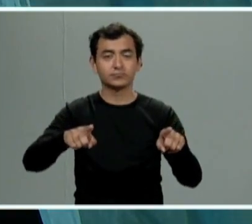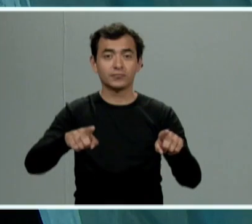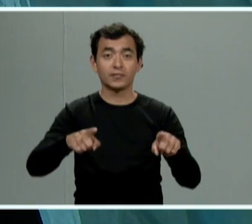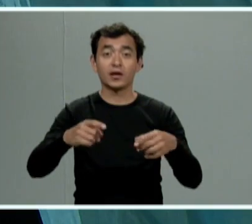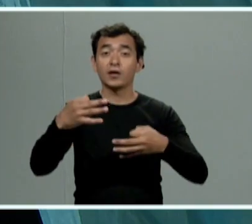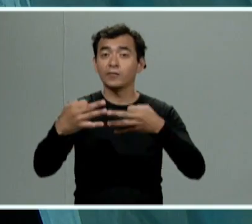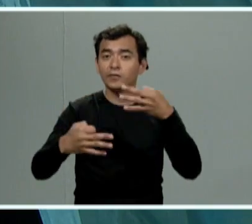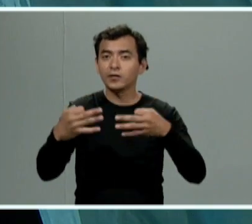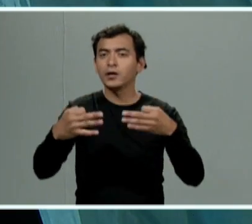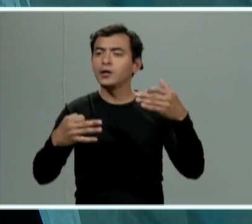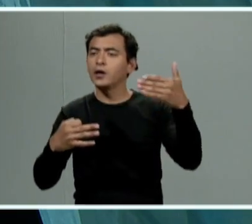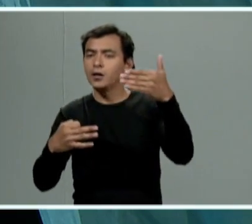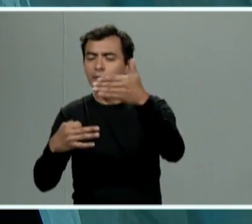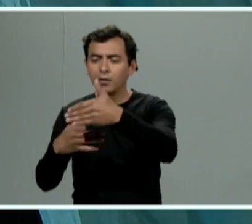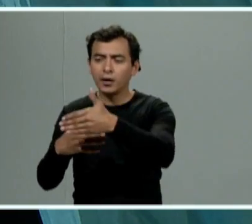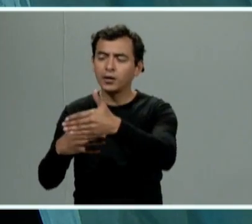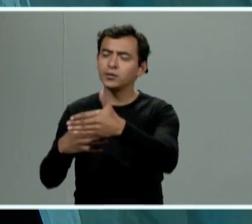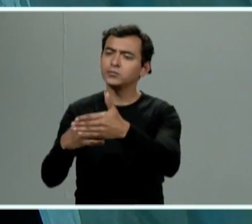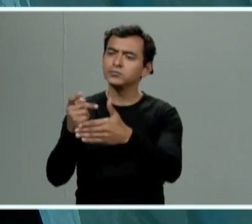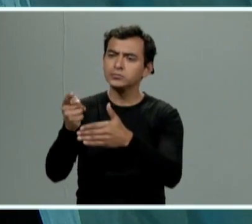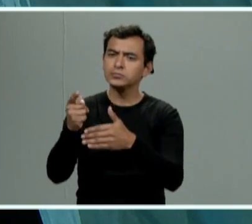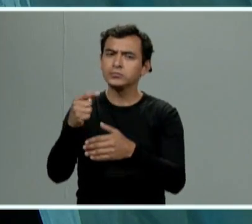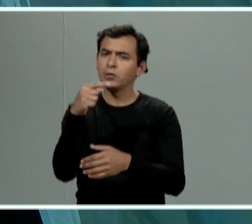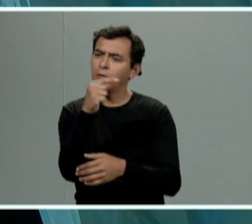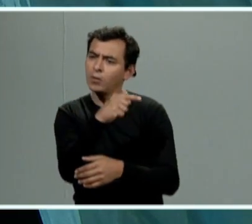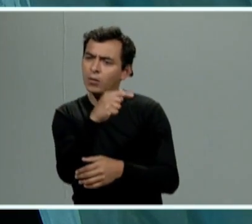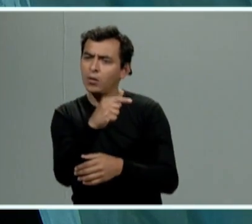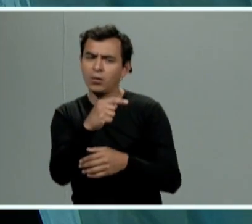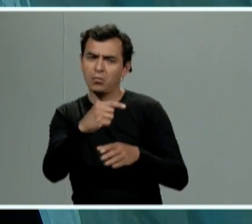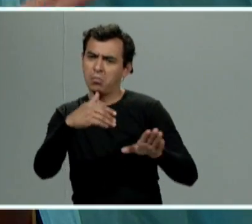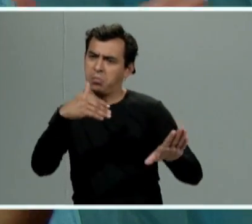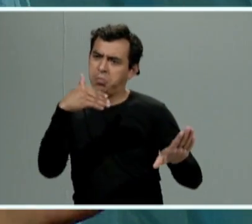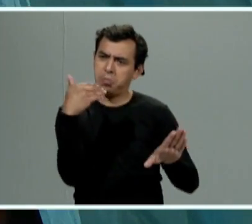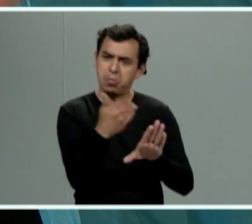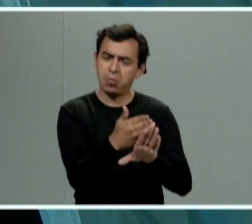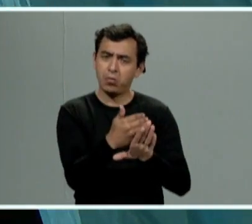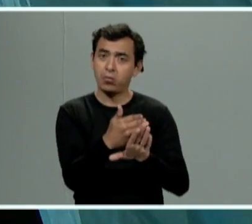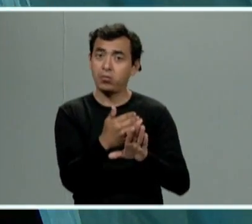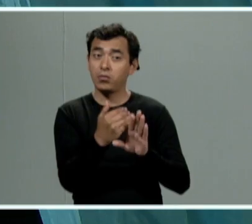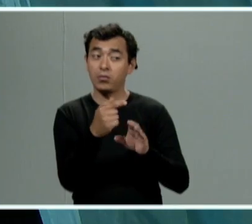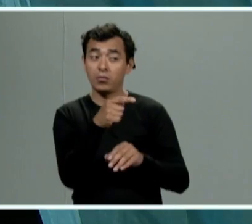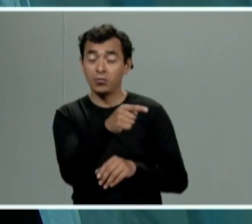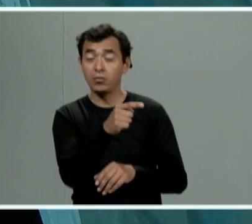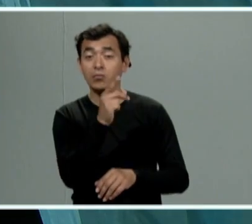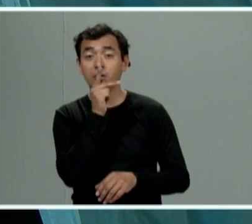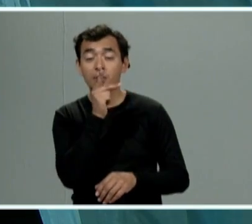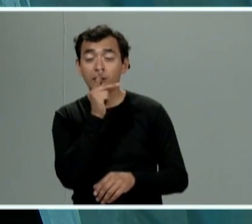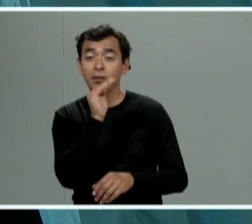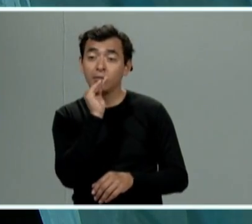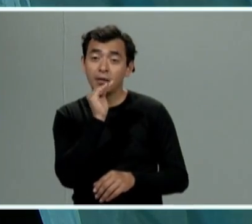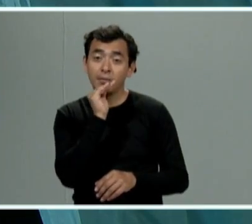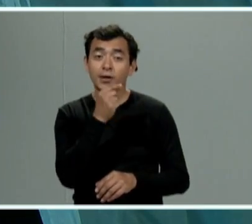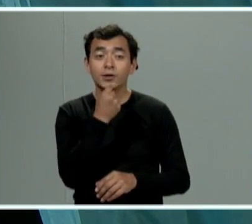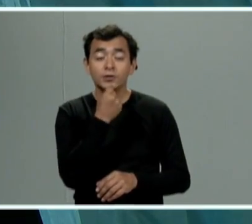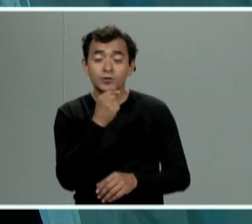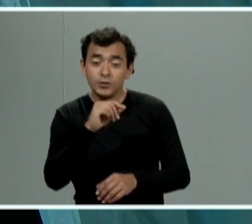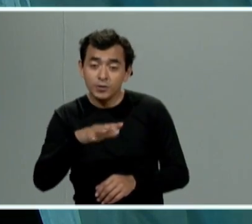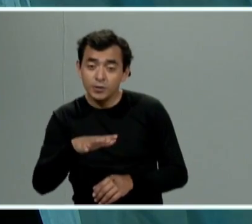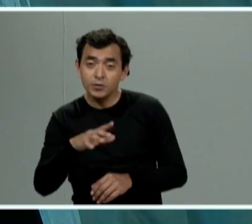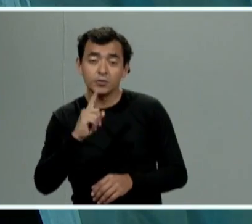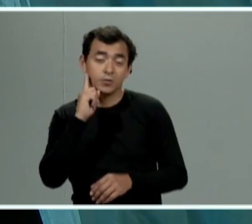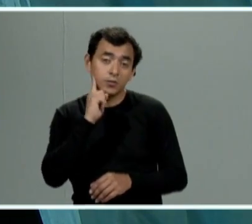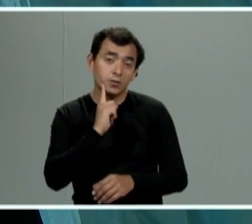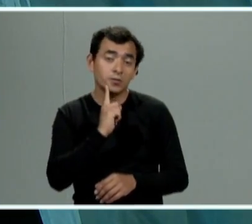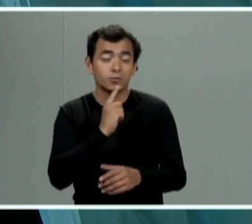y nos establece que se está cometiendo un hecho delictuoso por los padres de esta niña de este niño o de este adolescente